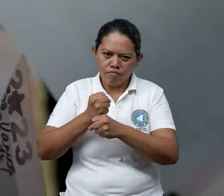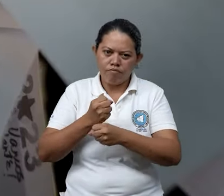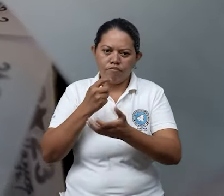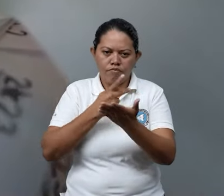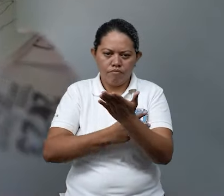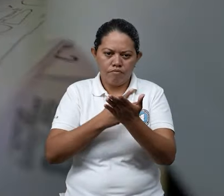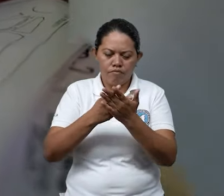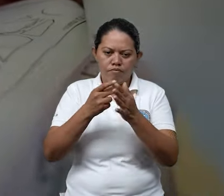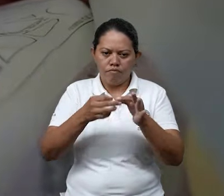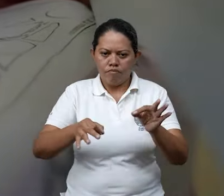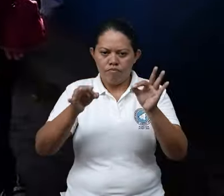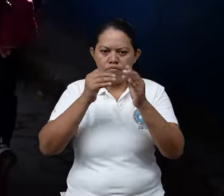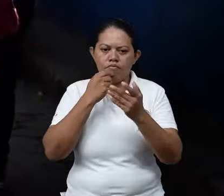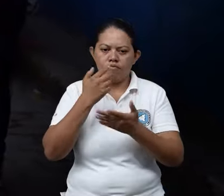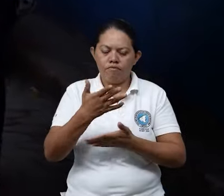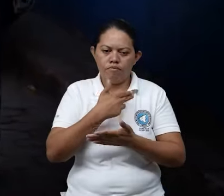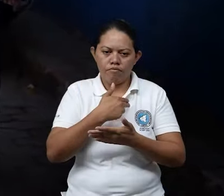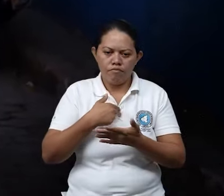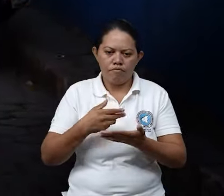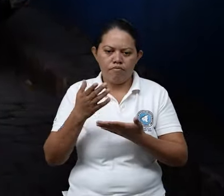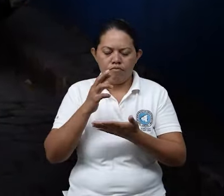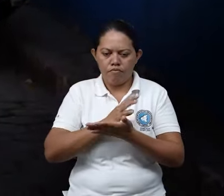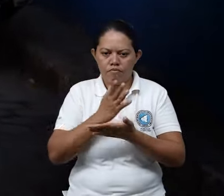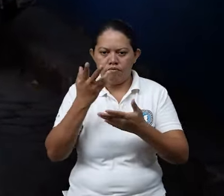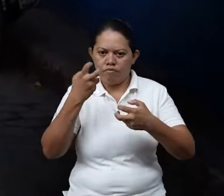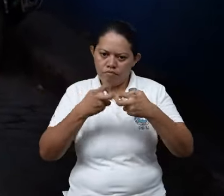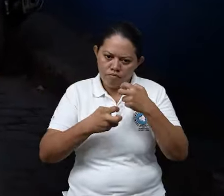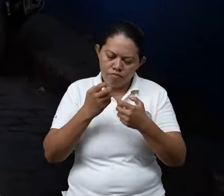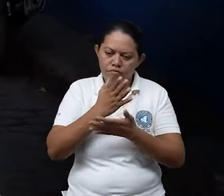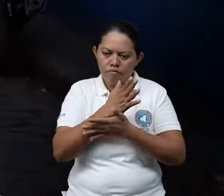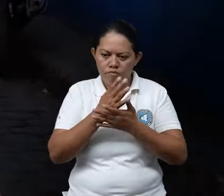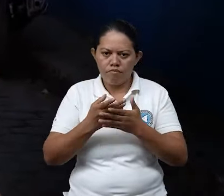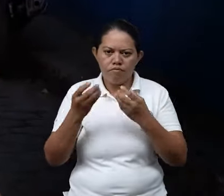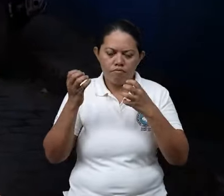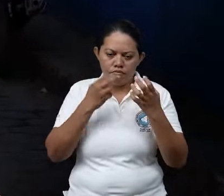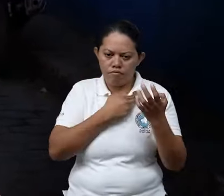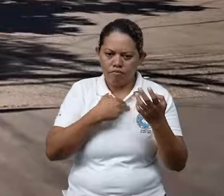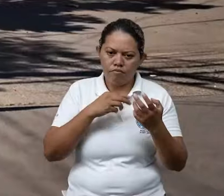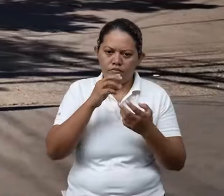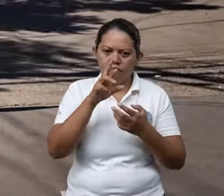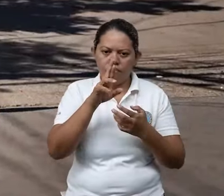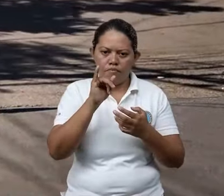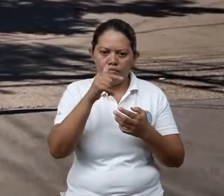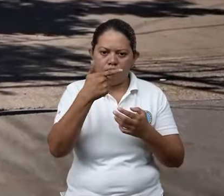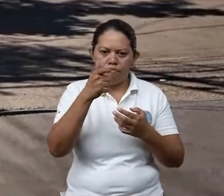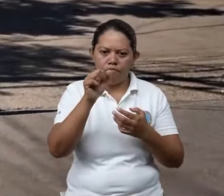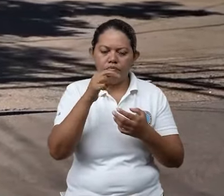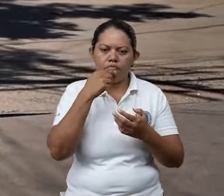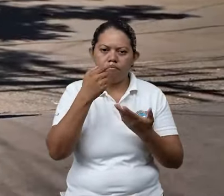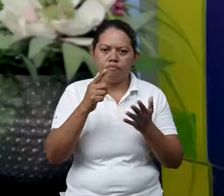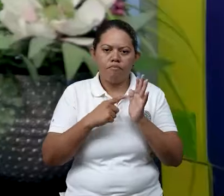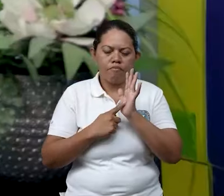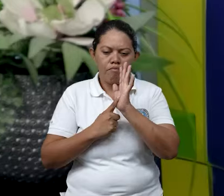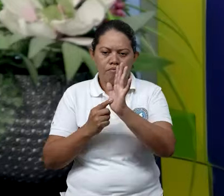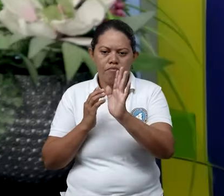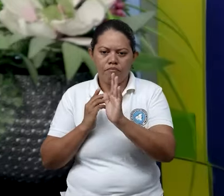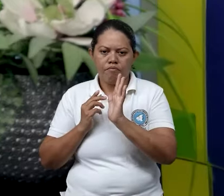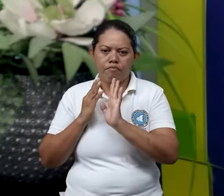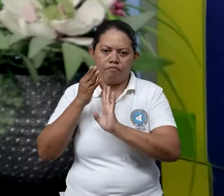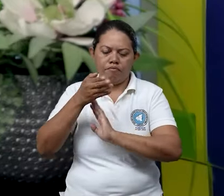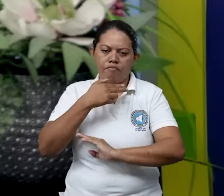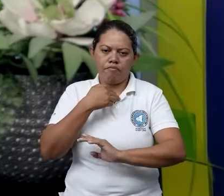en planes comunitarios para la reducción de riesgo y también planes familiares. Estos planes tienen como objetivo principal